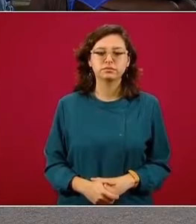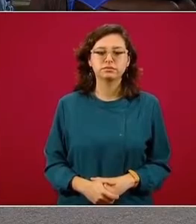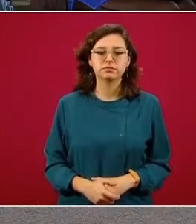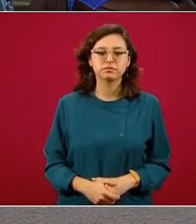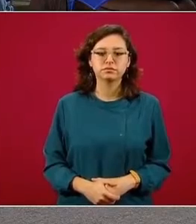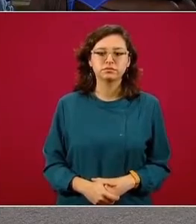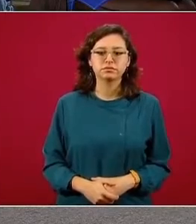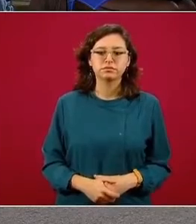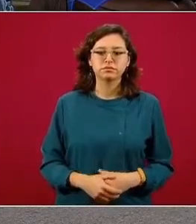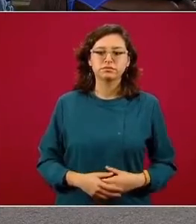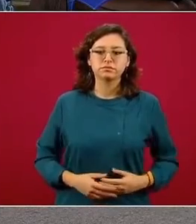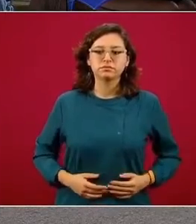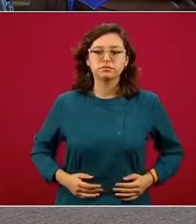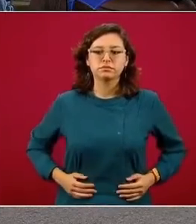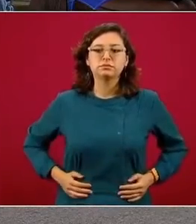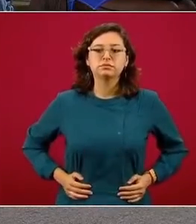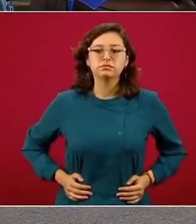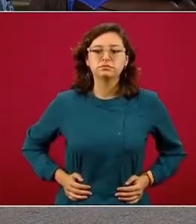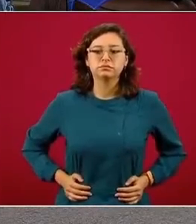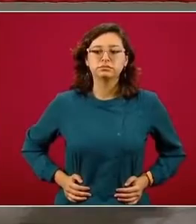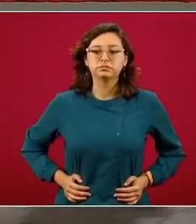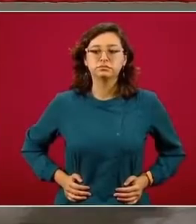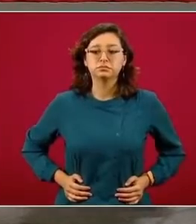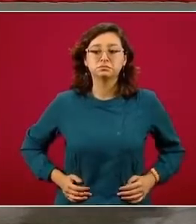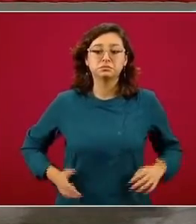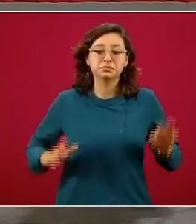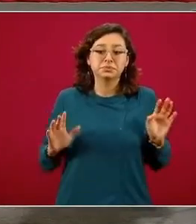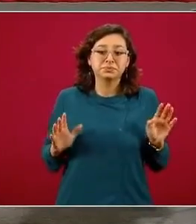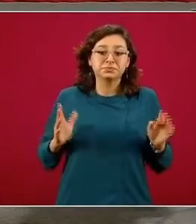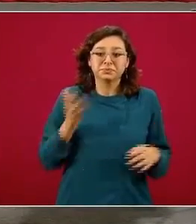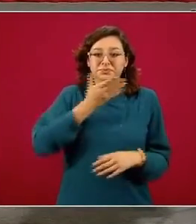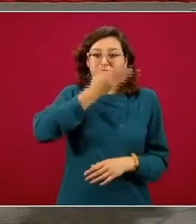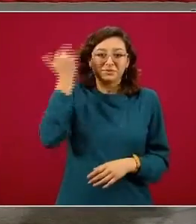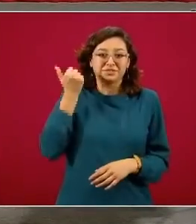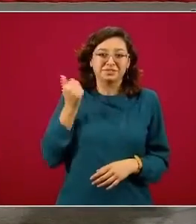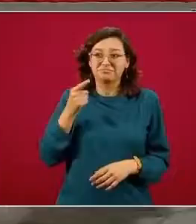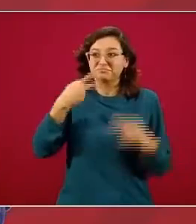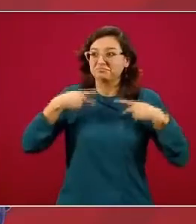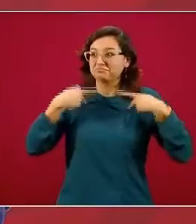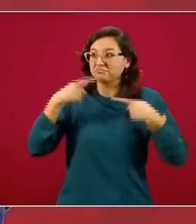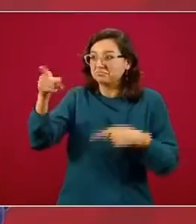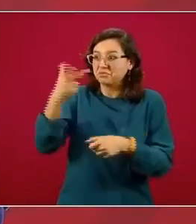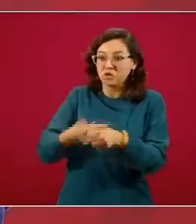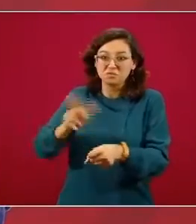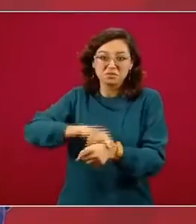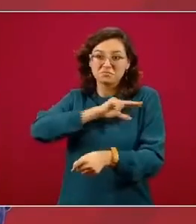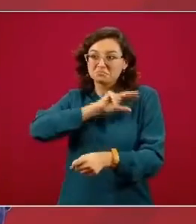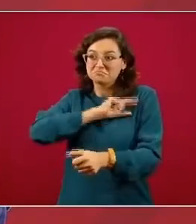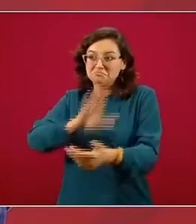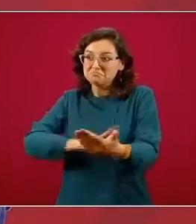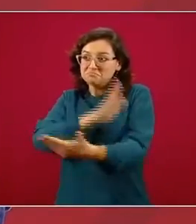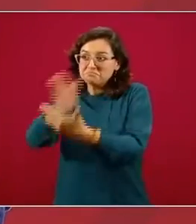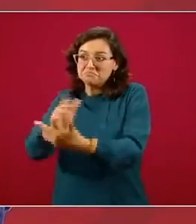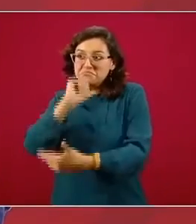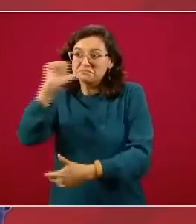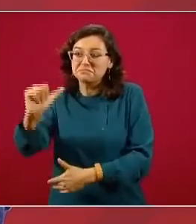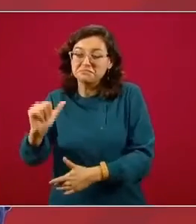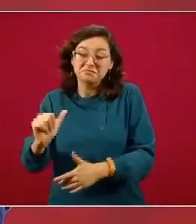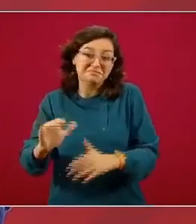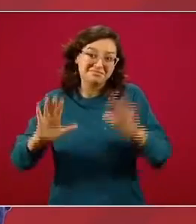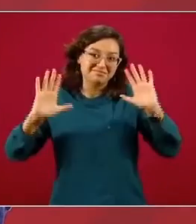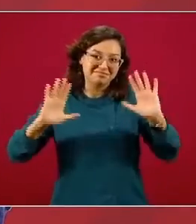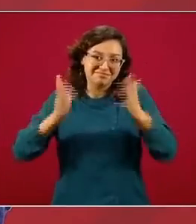convenios con los hospitales privados? no tengo idea por qué no se ha utilizado pero el convenio está ahí para ser utilizado lo pueden usar los distintos